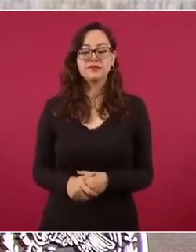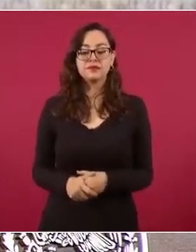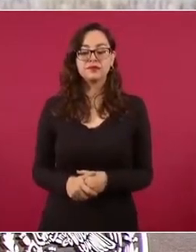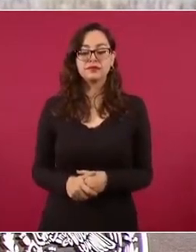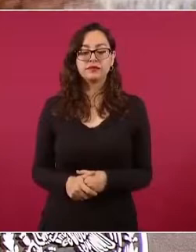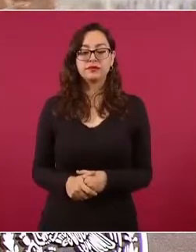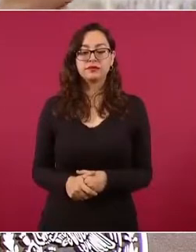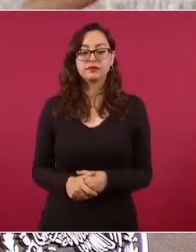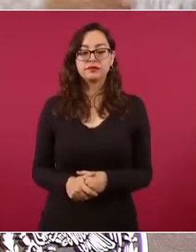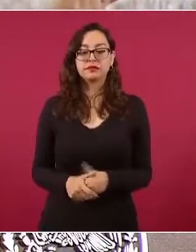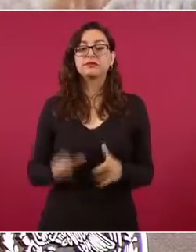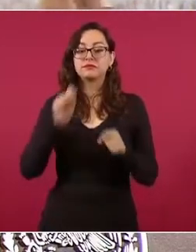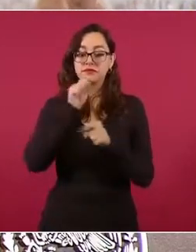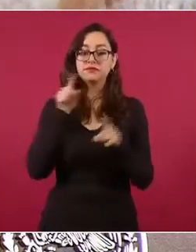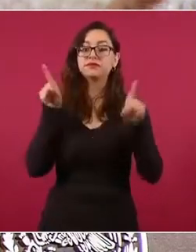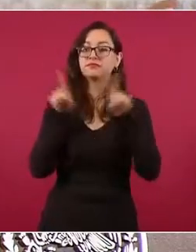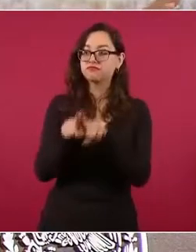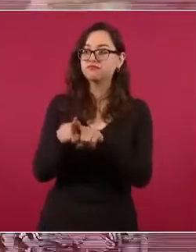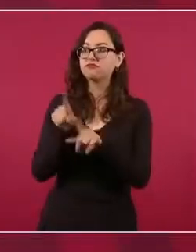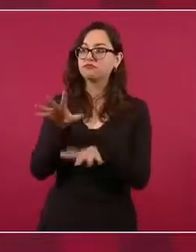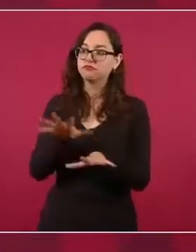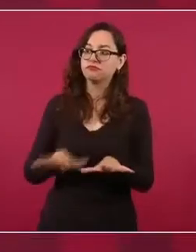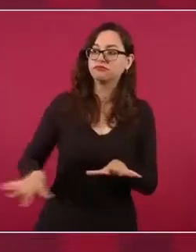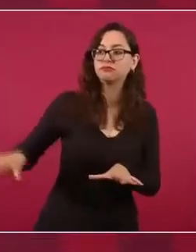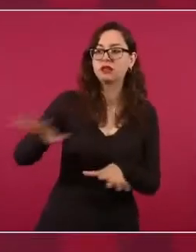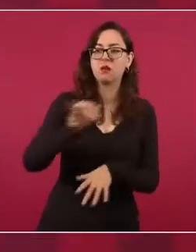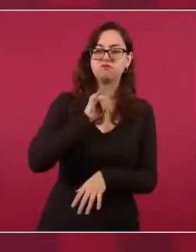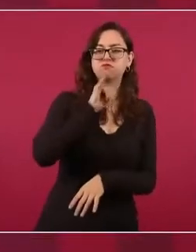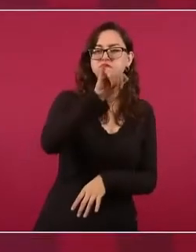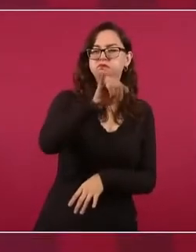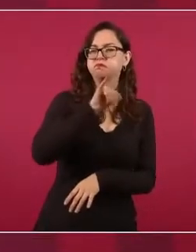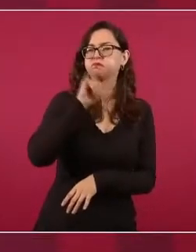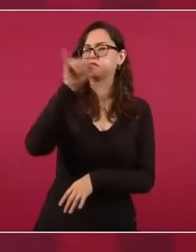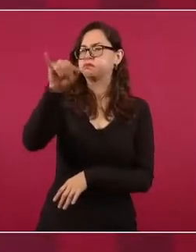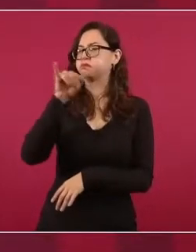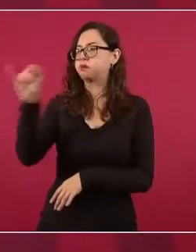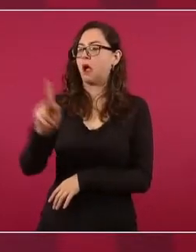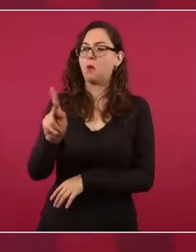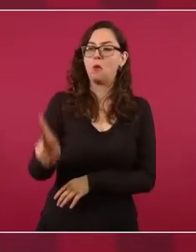también tiene zonas muy alejadas,